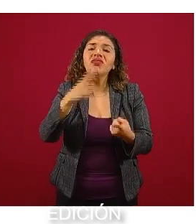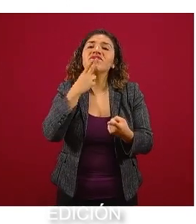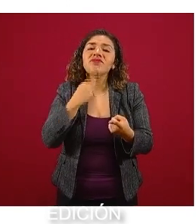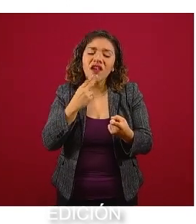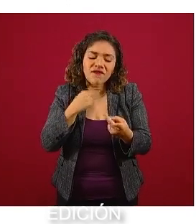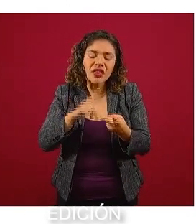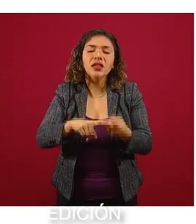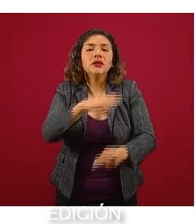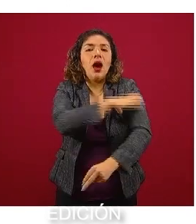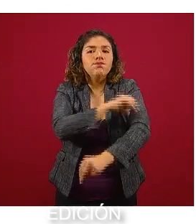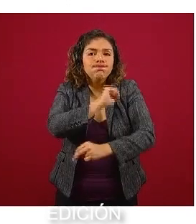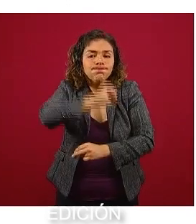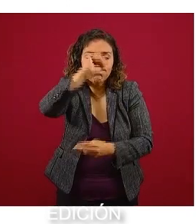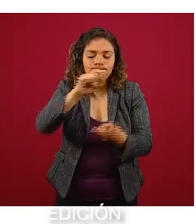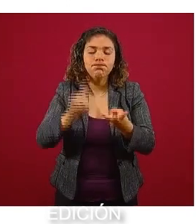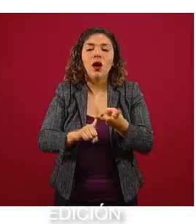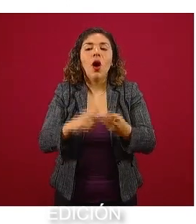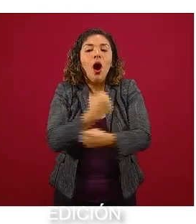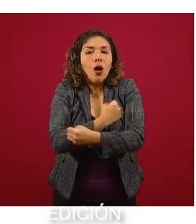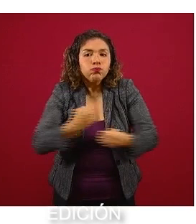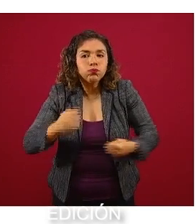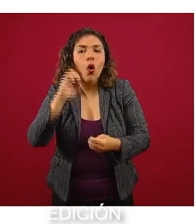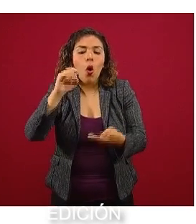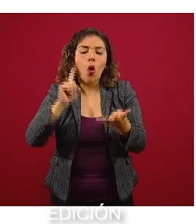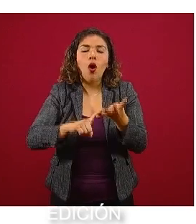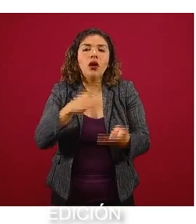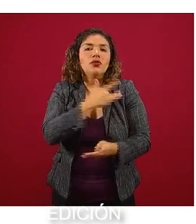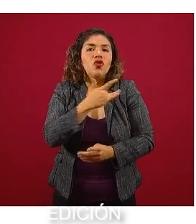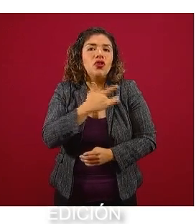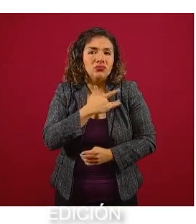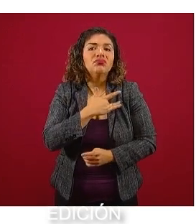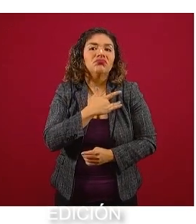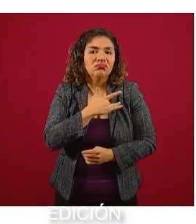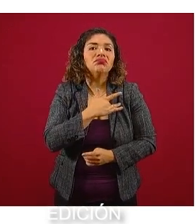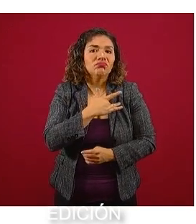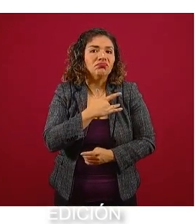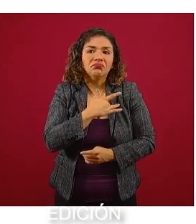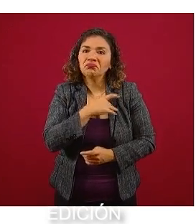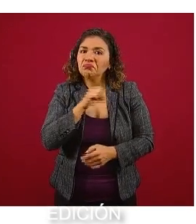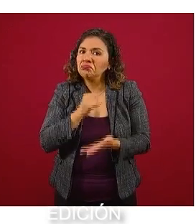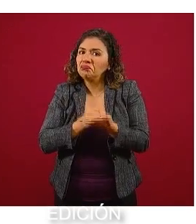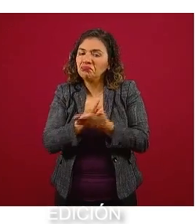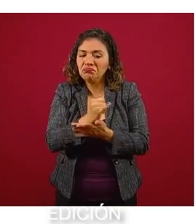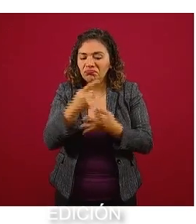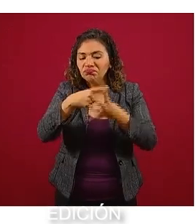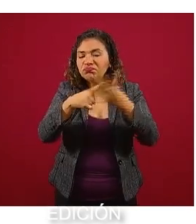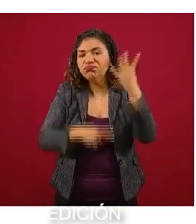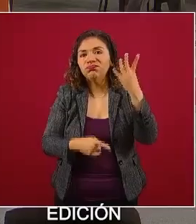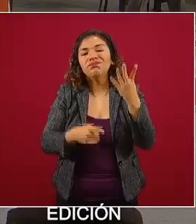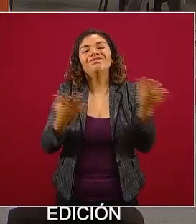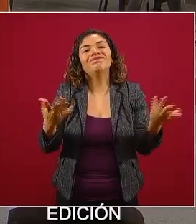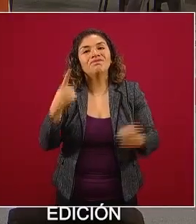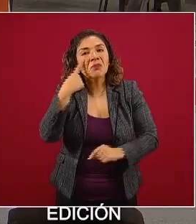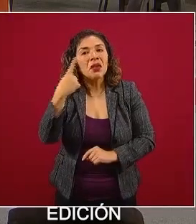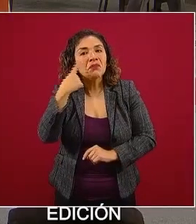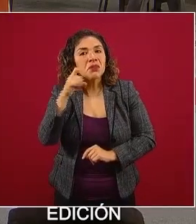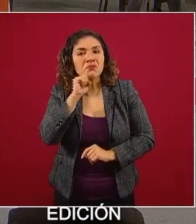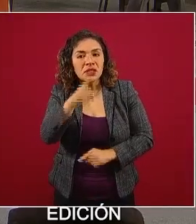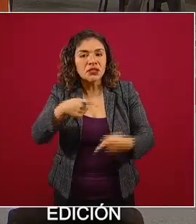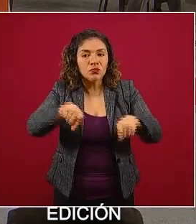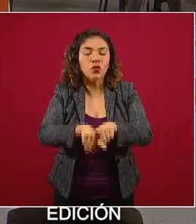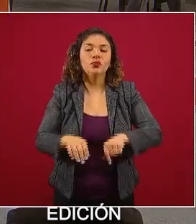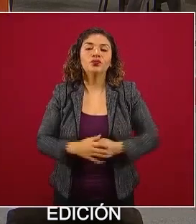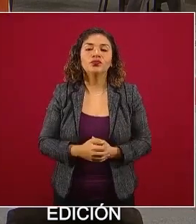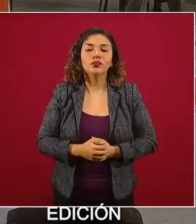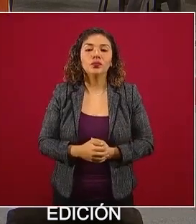hipertensión, obesidad o enfermedad cardiovascular como las determinantes. En la siguiente imagen